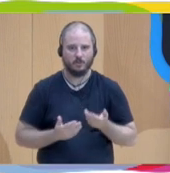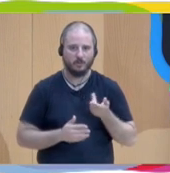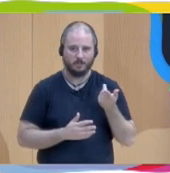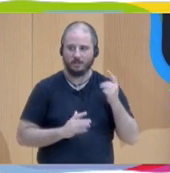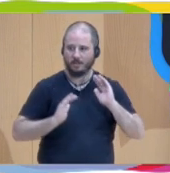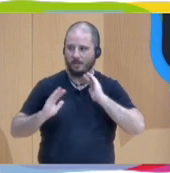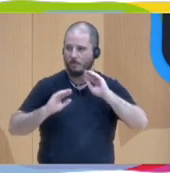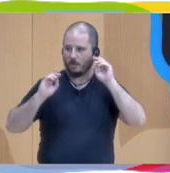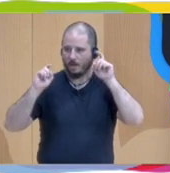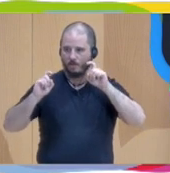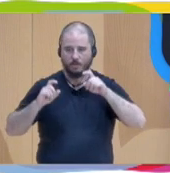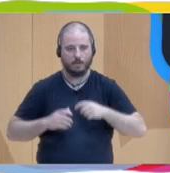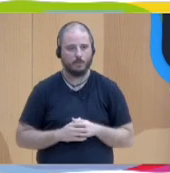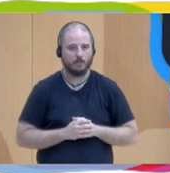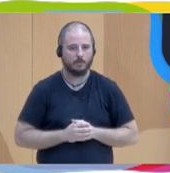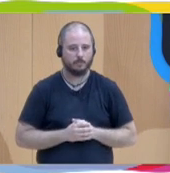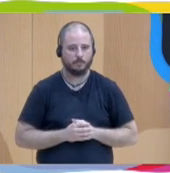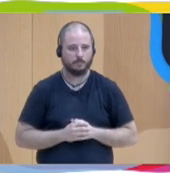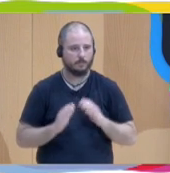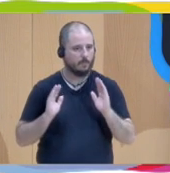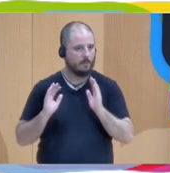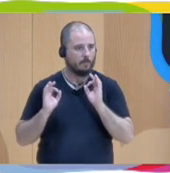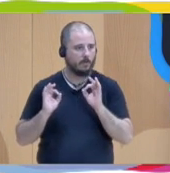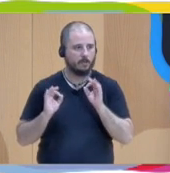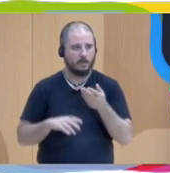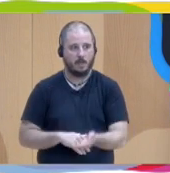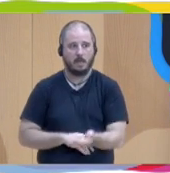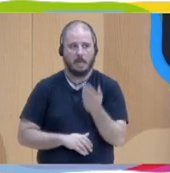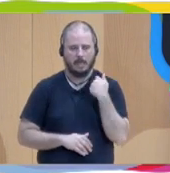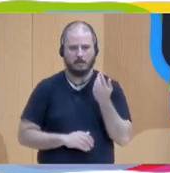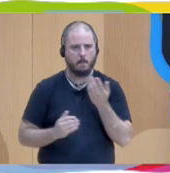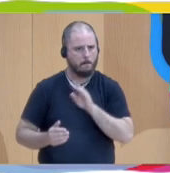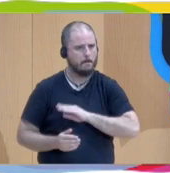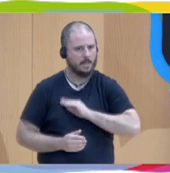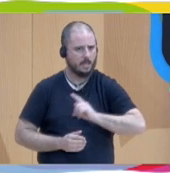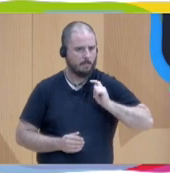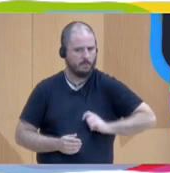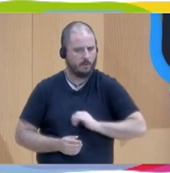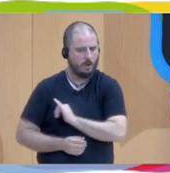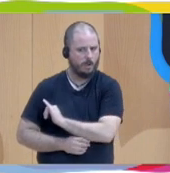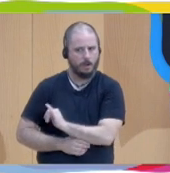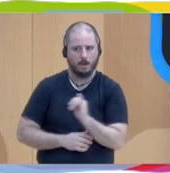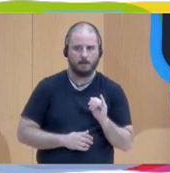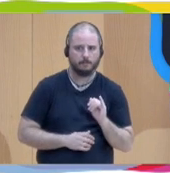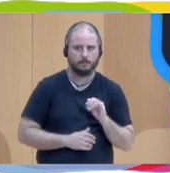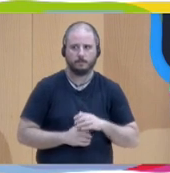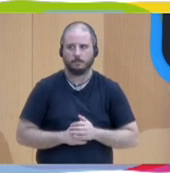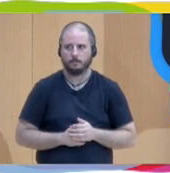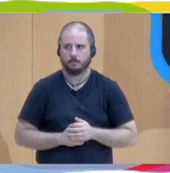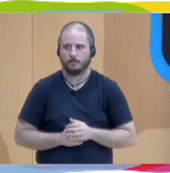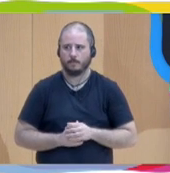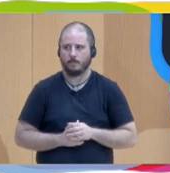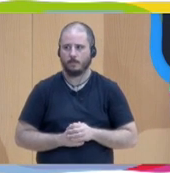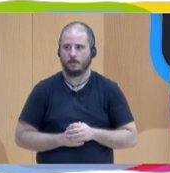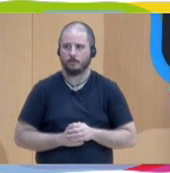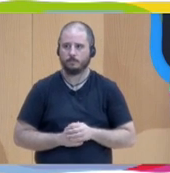¿qué es lo tenemos tener más profesionales? And I think that this problem is not solved